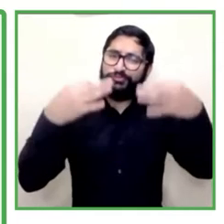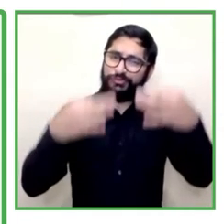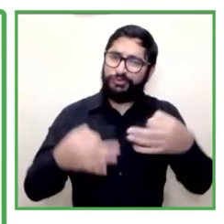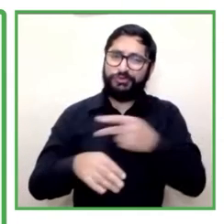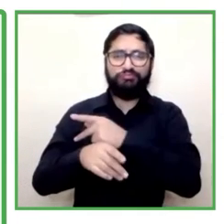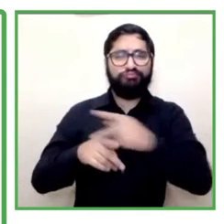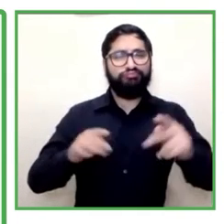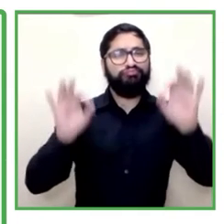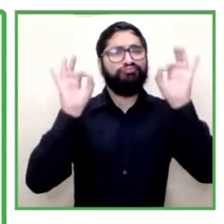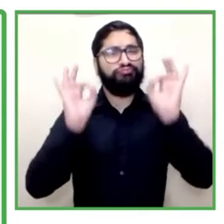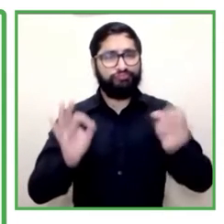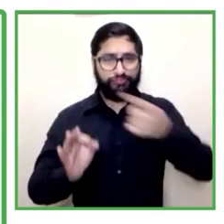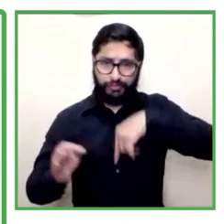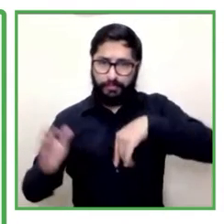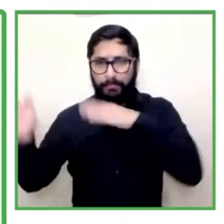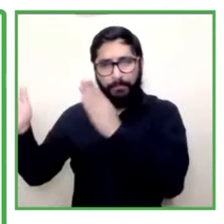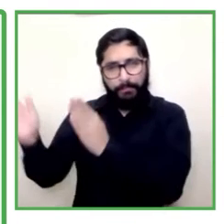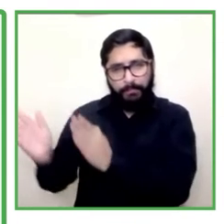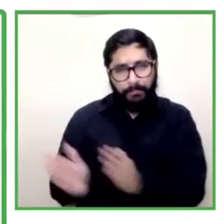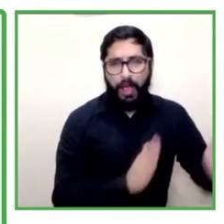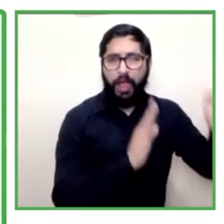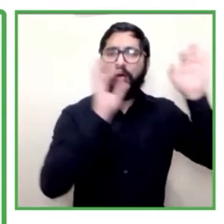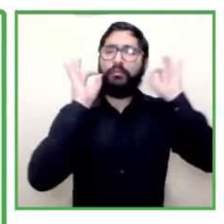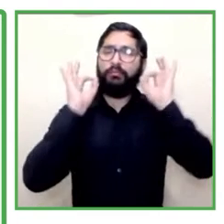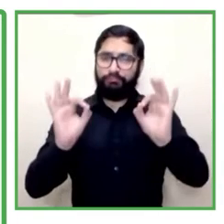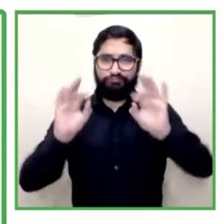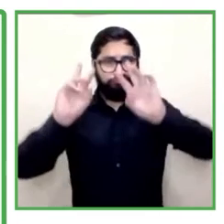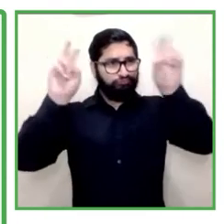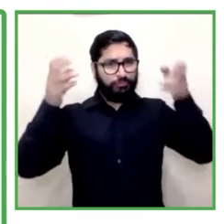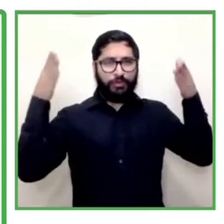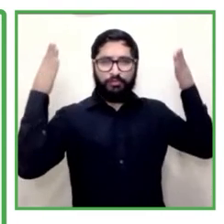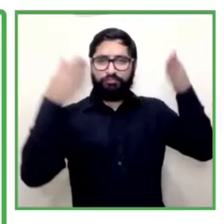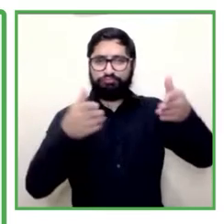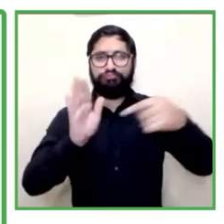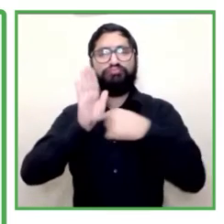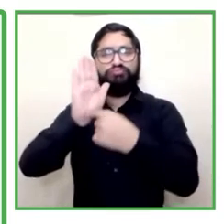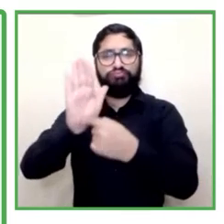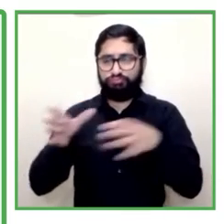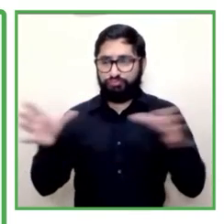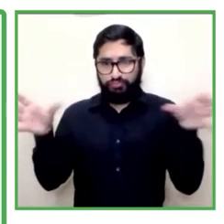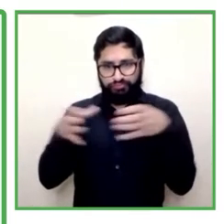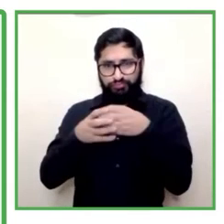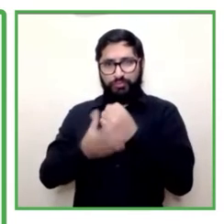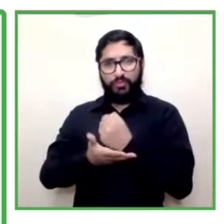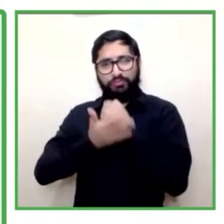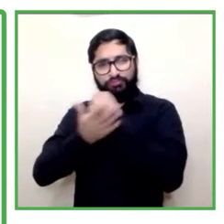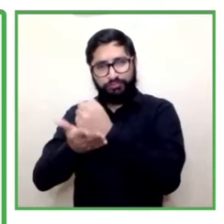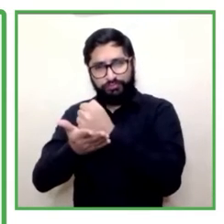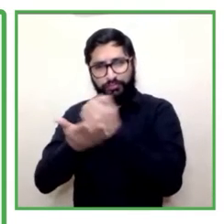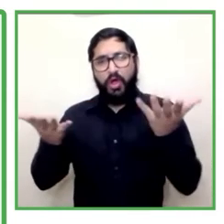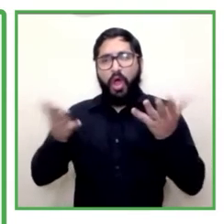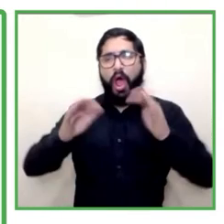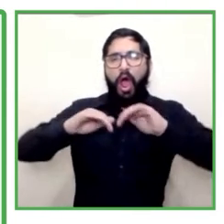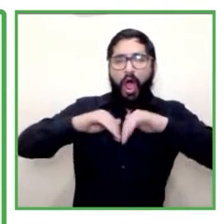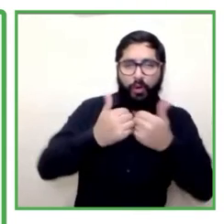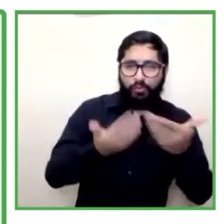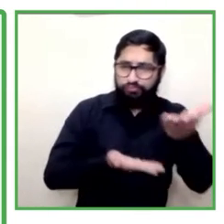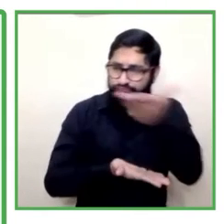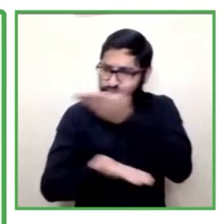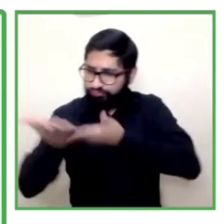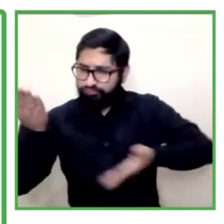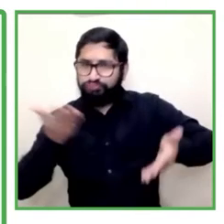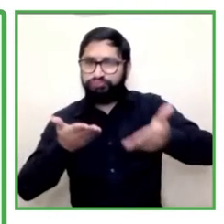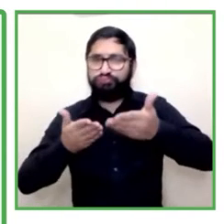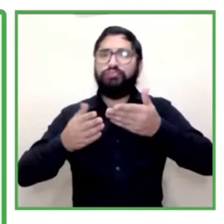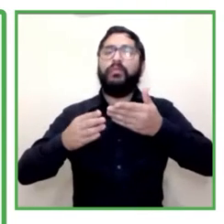concepto de cooperativa. Y la cooperativa tiene mucho que ver con principios que están asociados al cooperativismo internacional, como por ejemplo que la elección sea voluntaria y